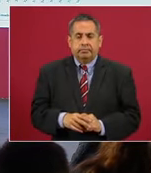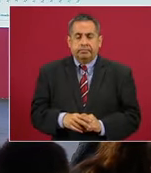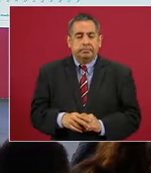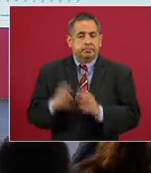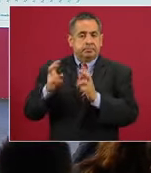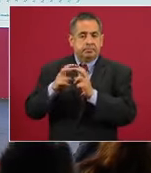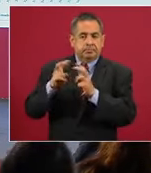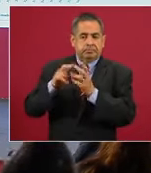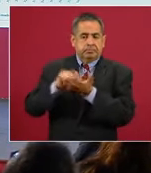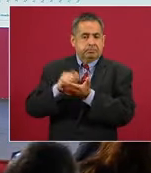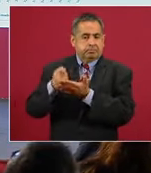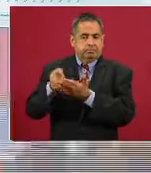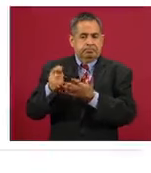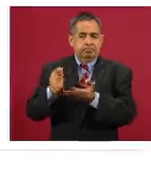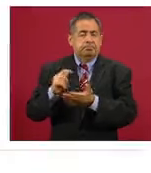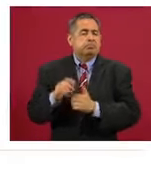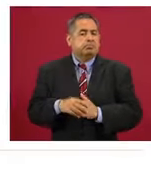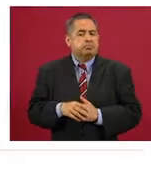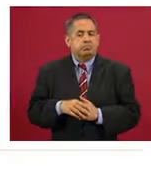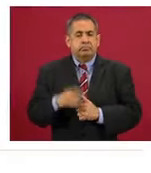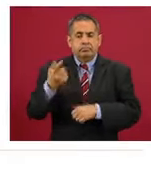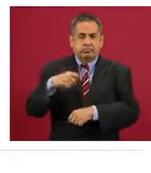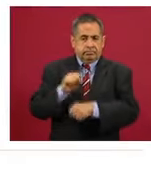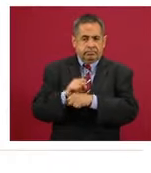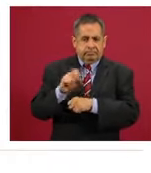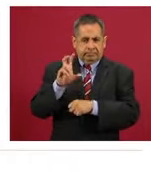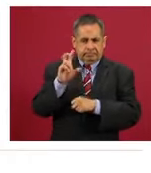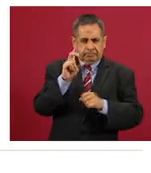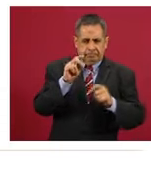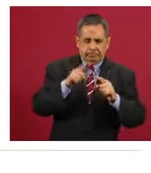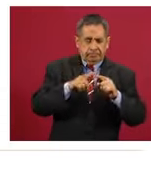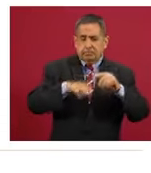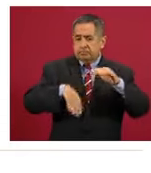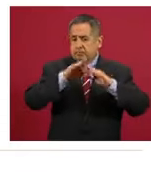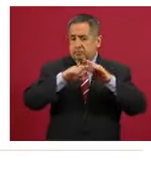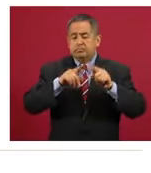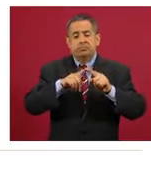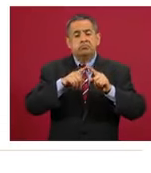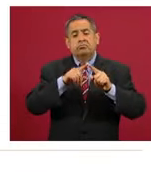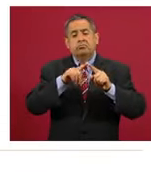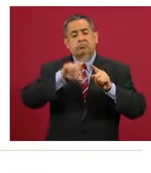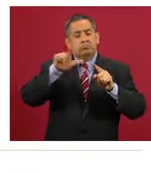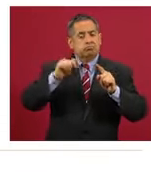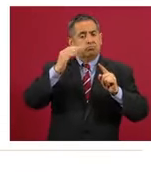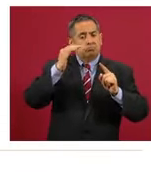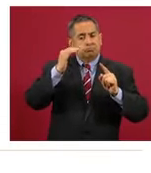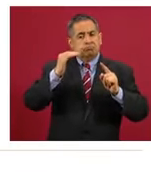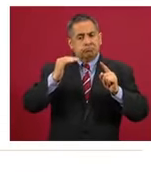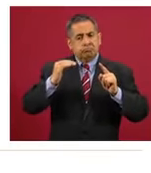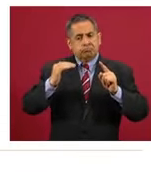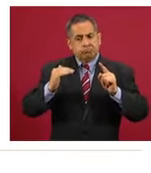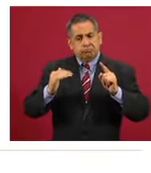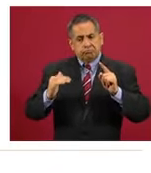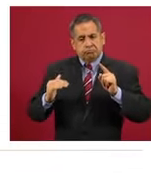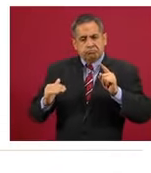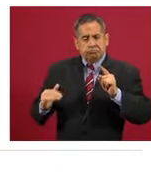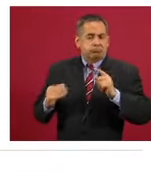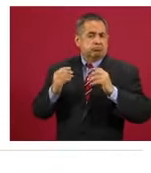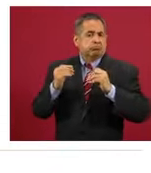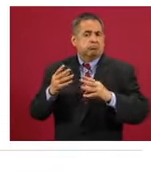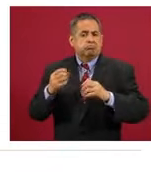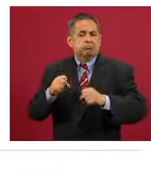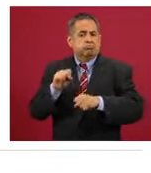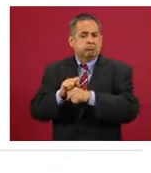Tamaulipas llegó un punto máximo en la semana 31, desde entonces tiene un descenso sostenido, varias semanas ya,